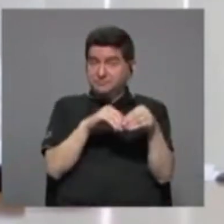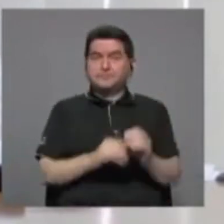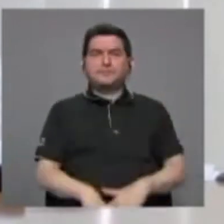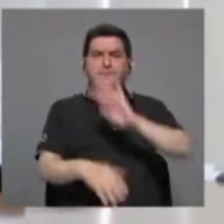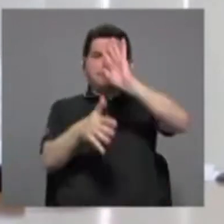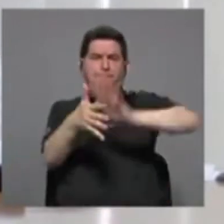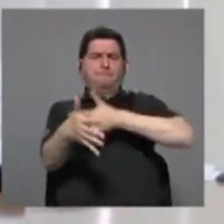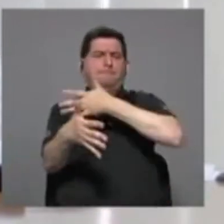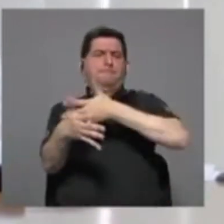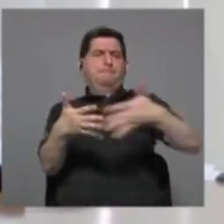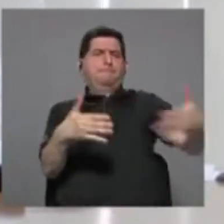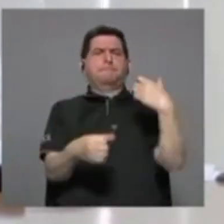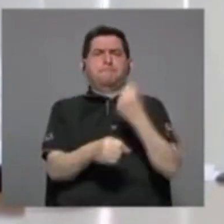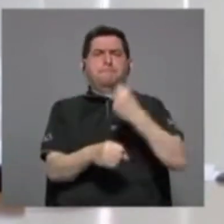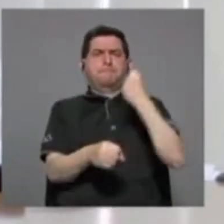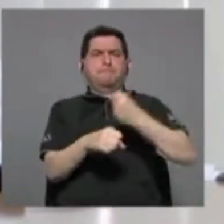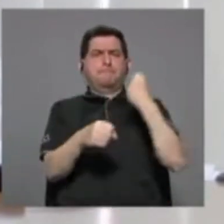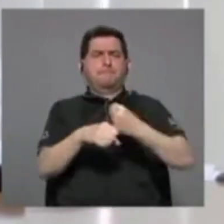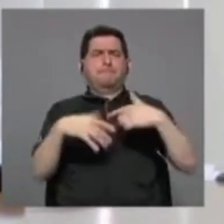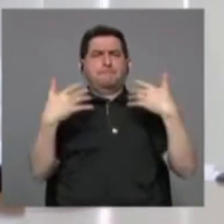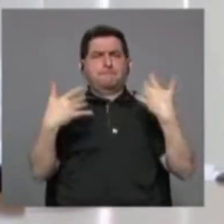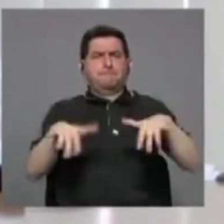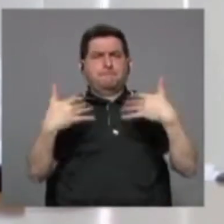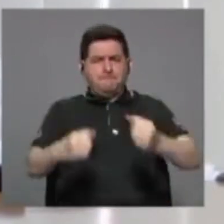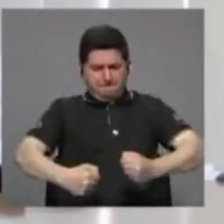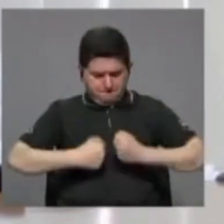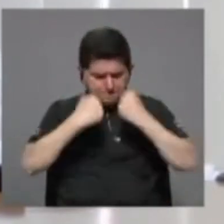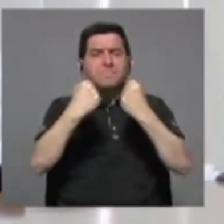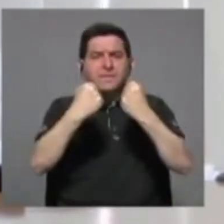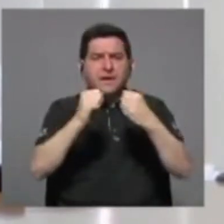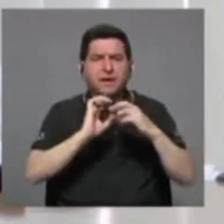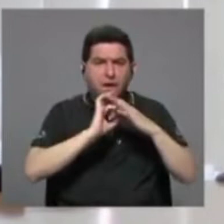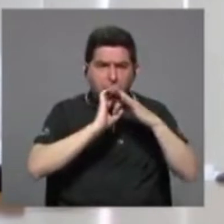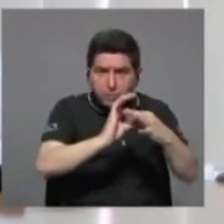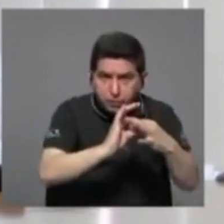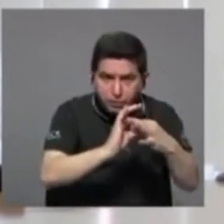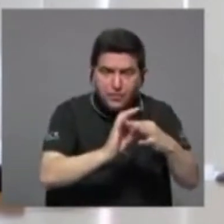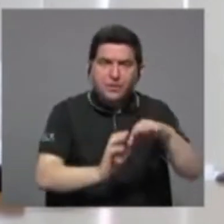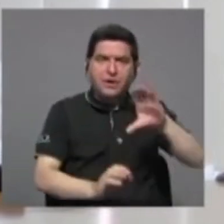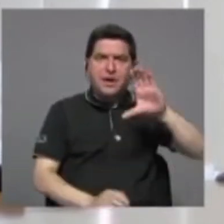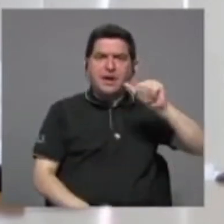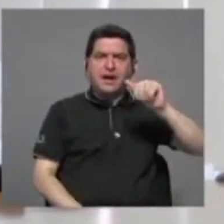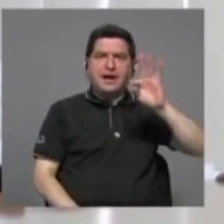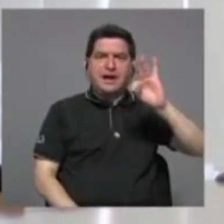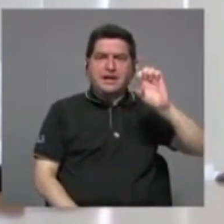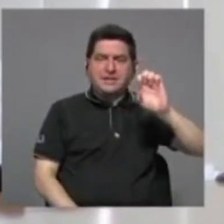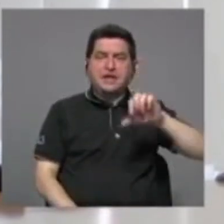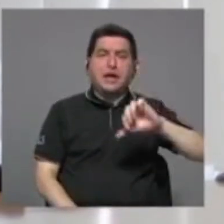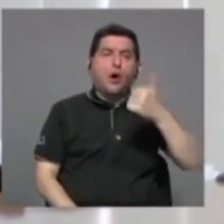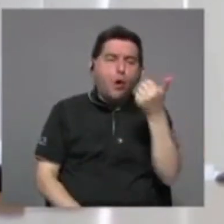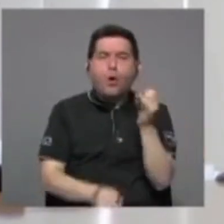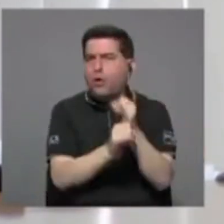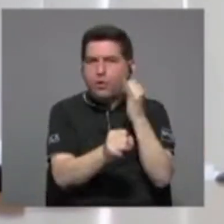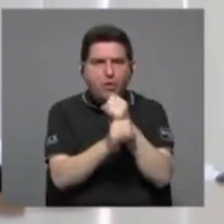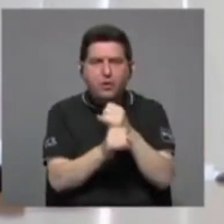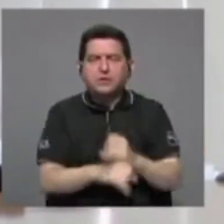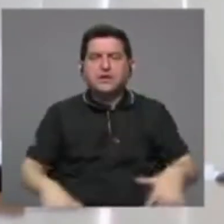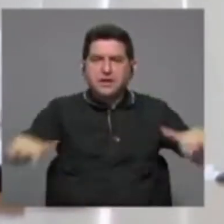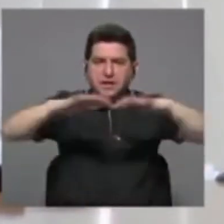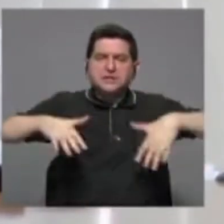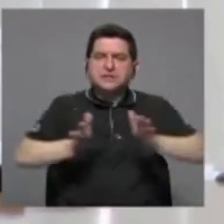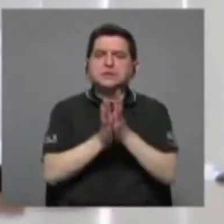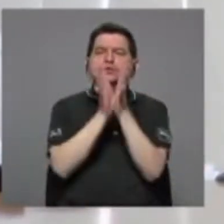agenda de trabajo muy fuerte nos vinculan con el CATIE y obviamente con otras instituciones del ámbito